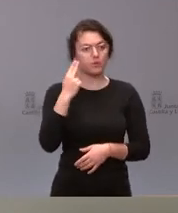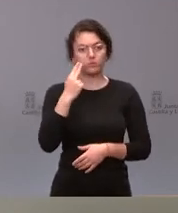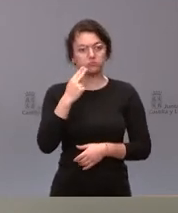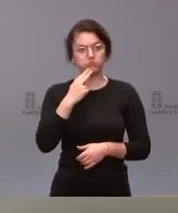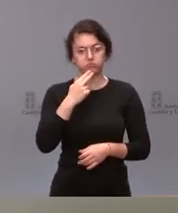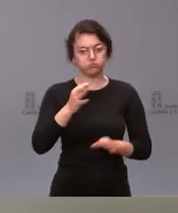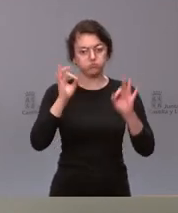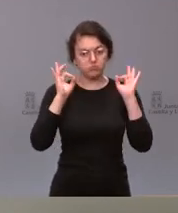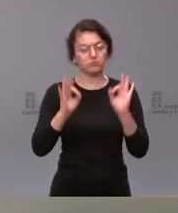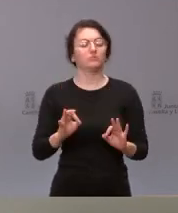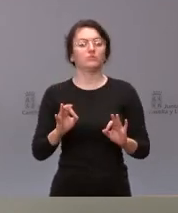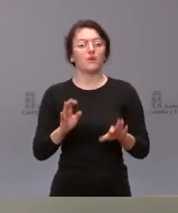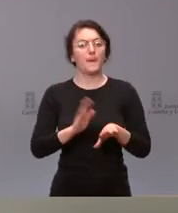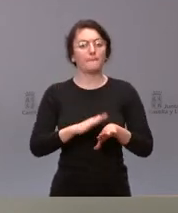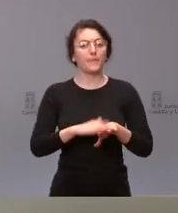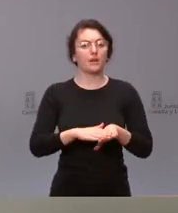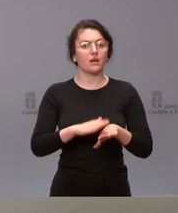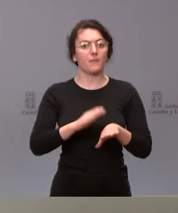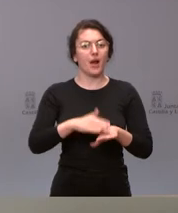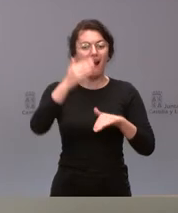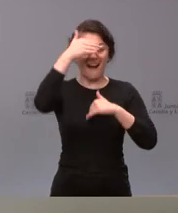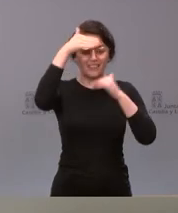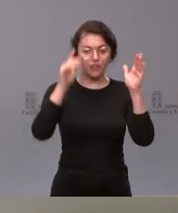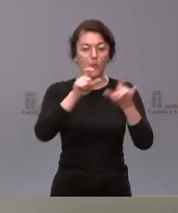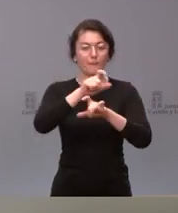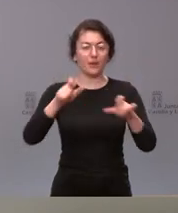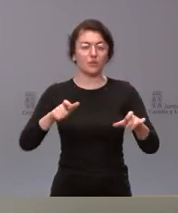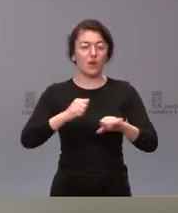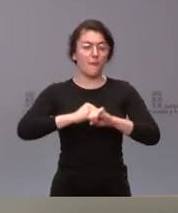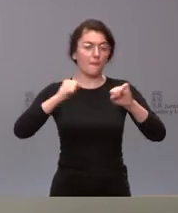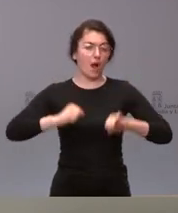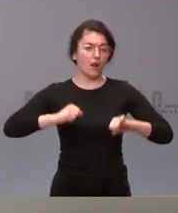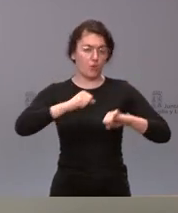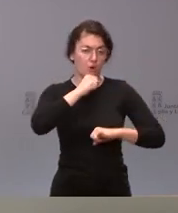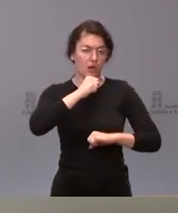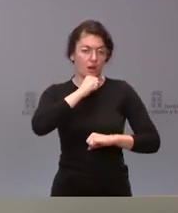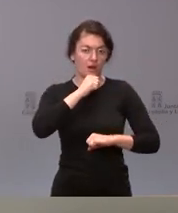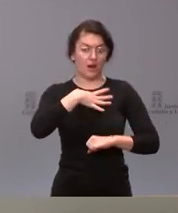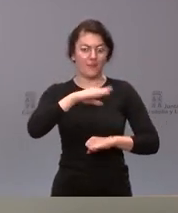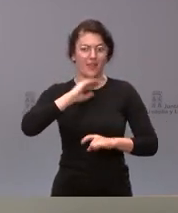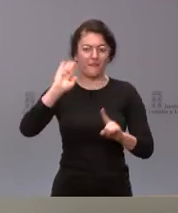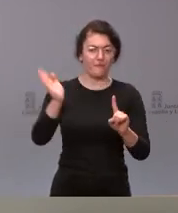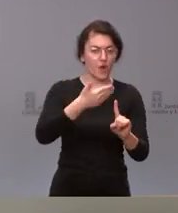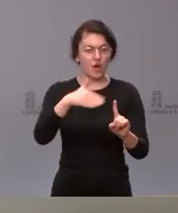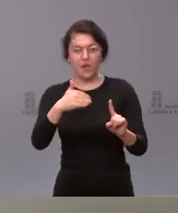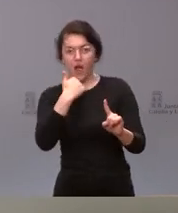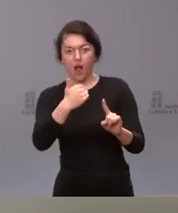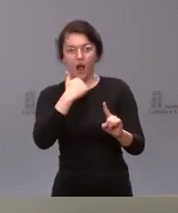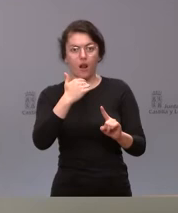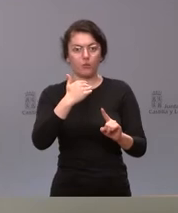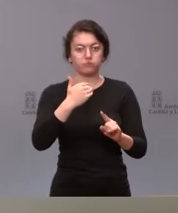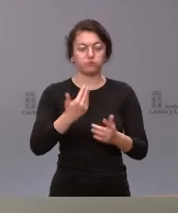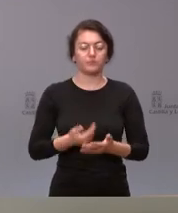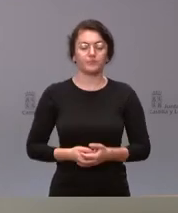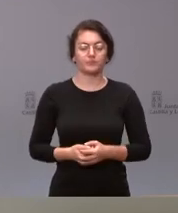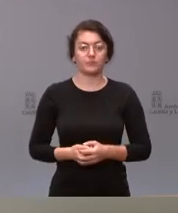a las personas mayores que pudieran sufrir cualquier tipo de violencia esta es una cuestión